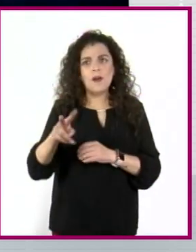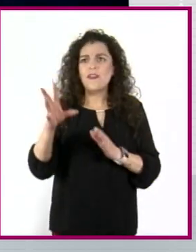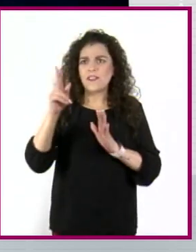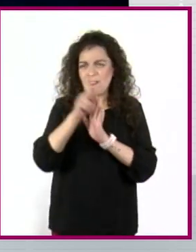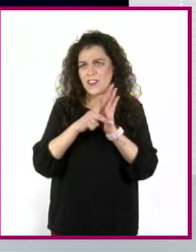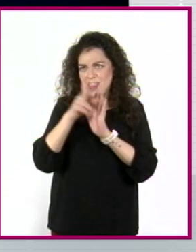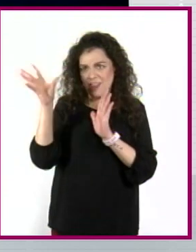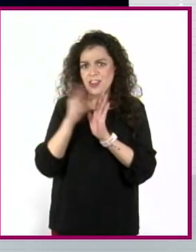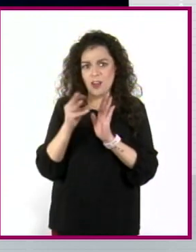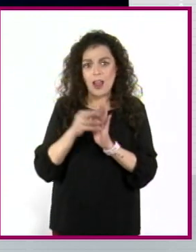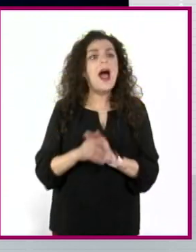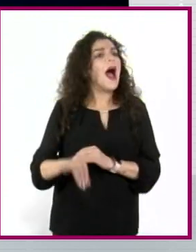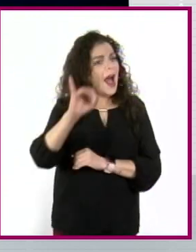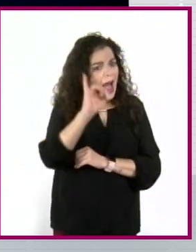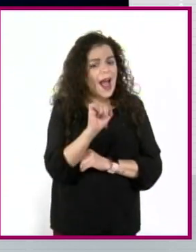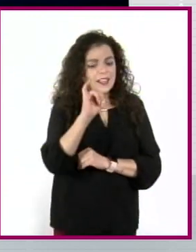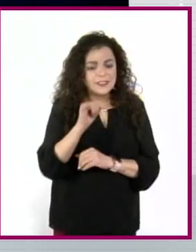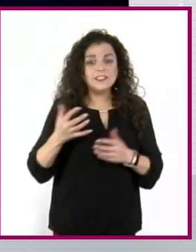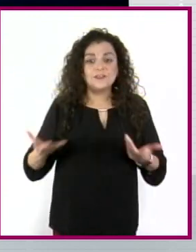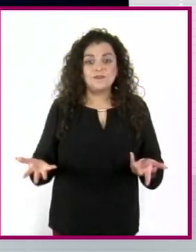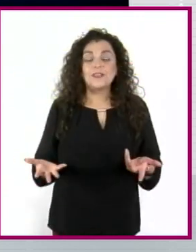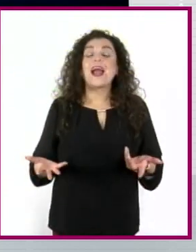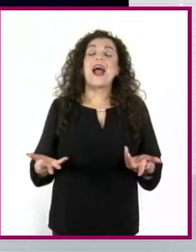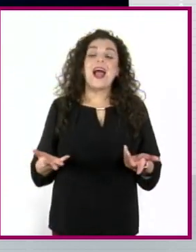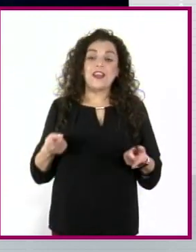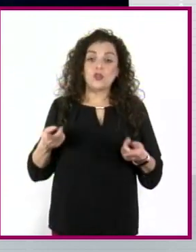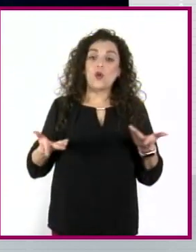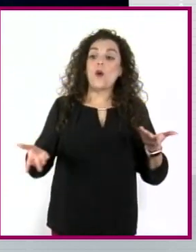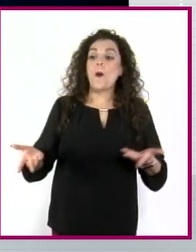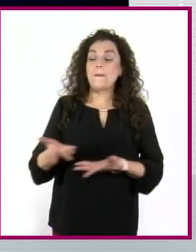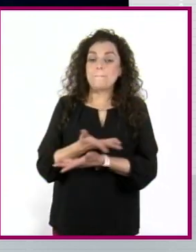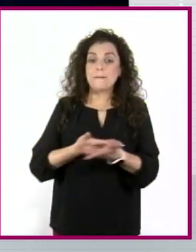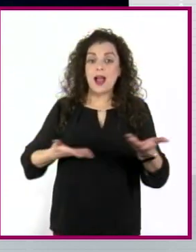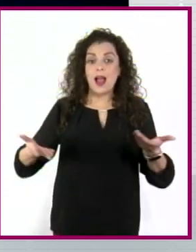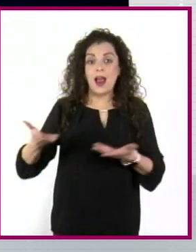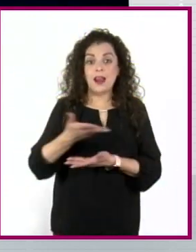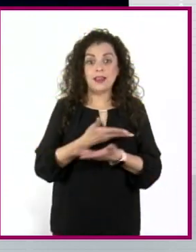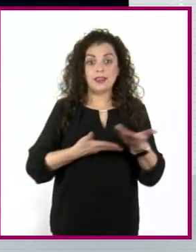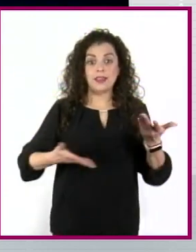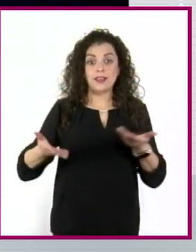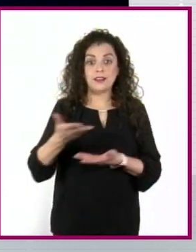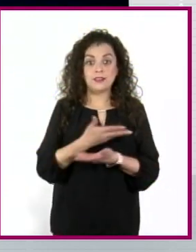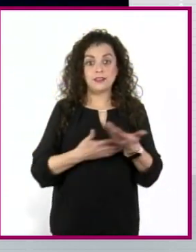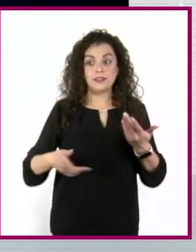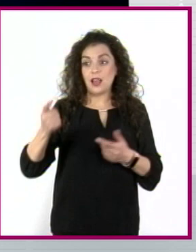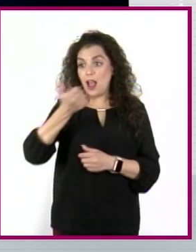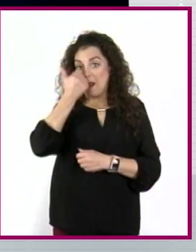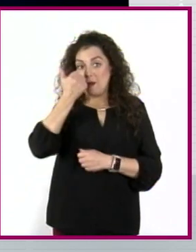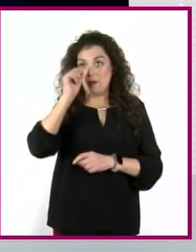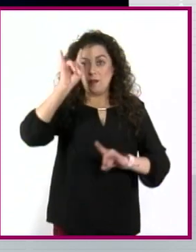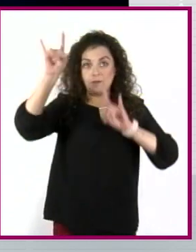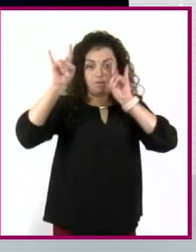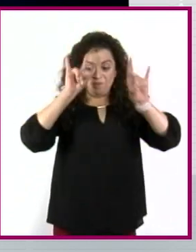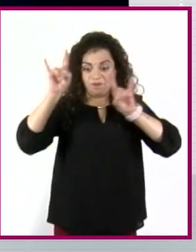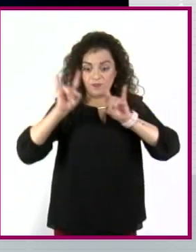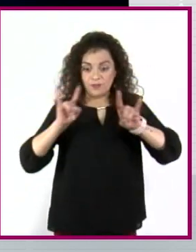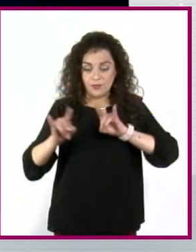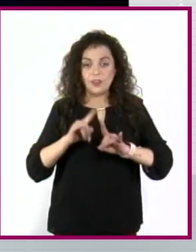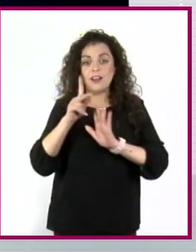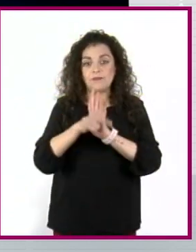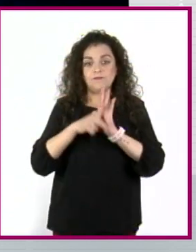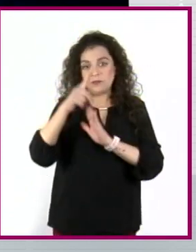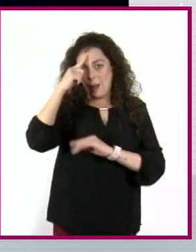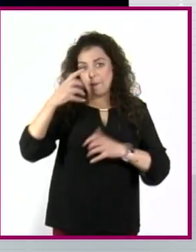y entonces fluye, ¿no? Entonces compartes tu grabación con las pantallas de los alumnos, de las alumnas, haciendo este